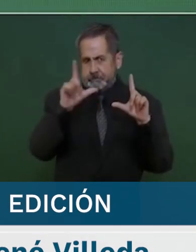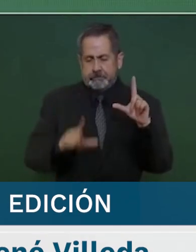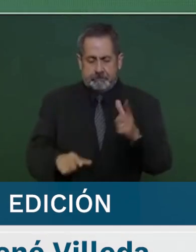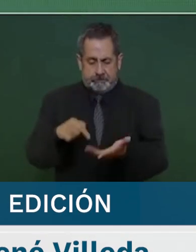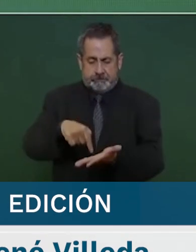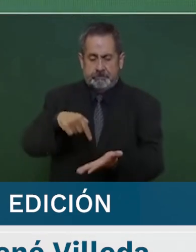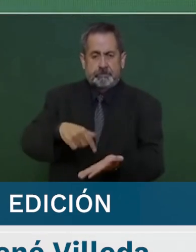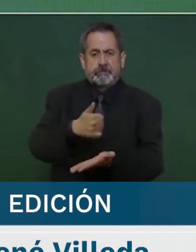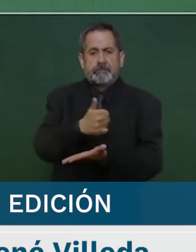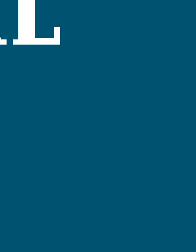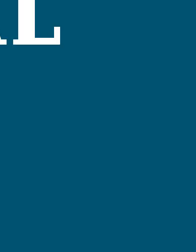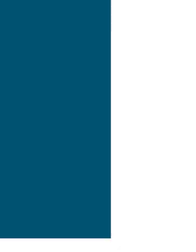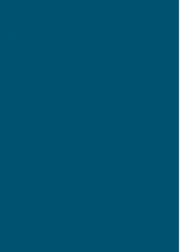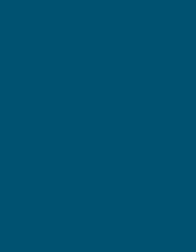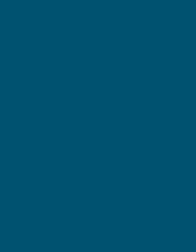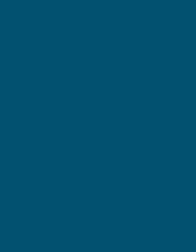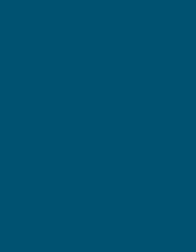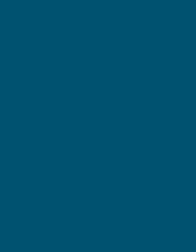Ciudad de México.